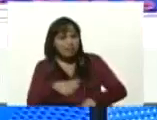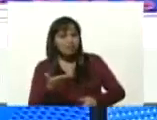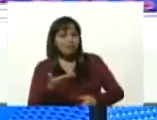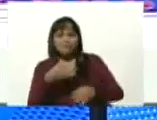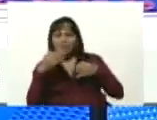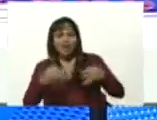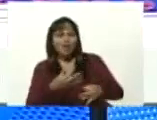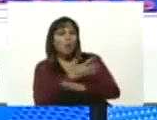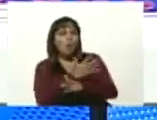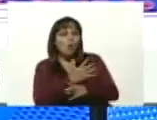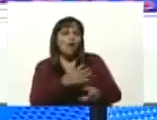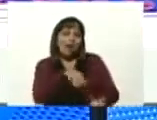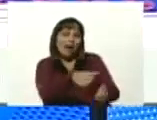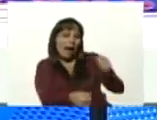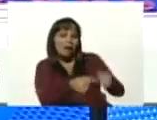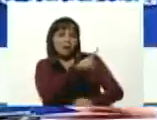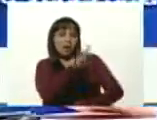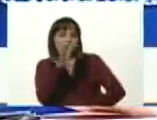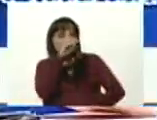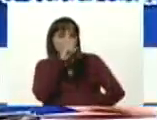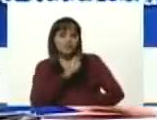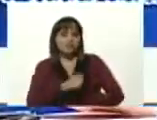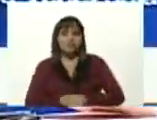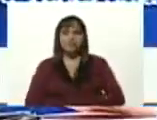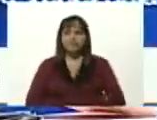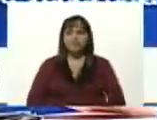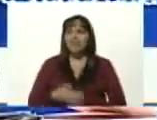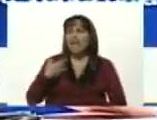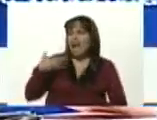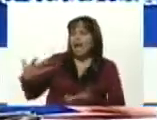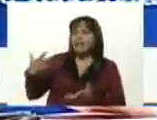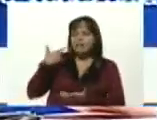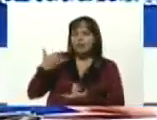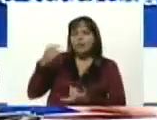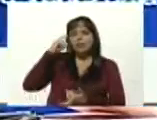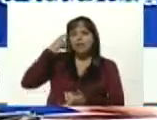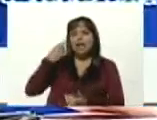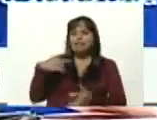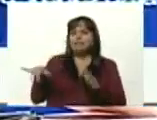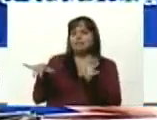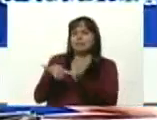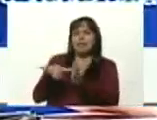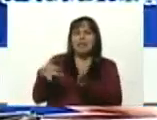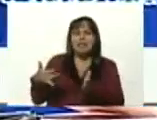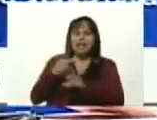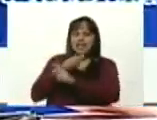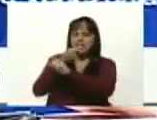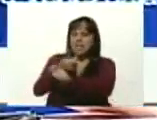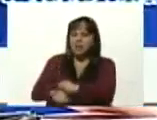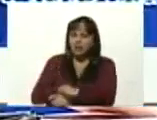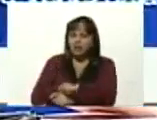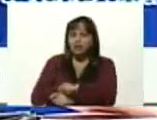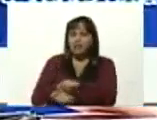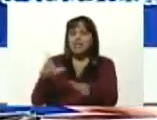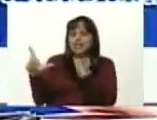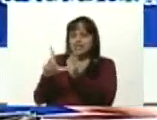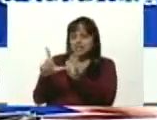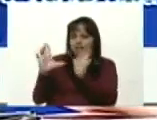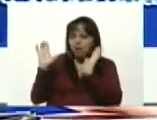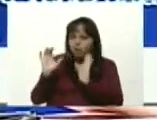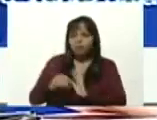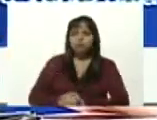carritos, de 14 años? Tenía un poco más, me estoy recordando porque estaba a punto de graduarme del liceo.